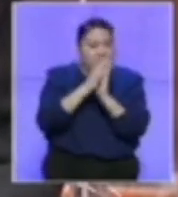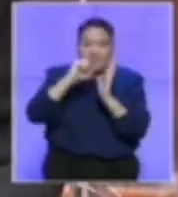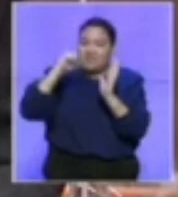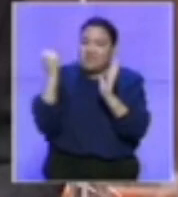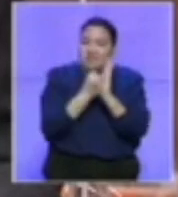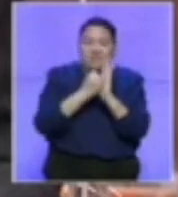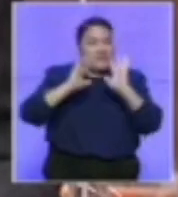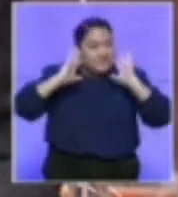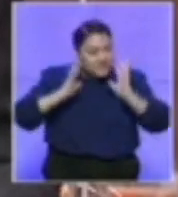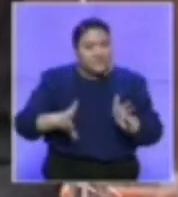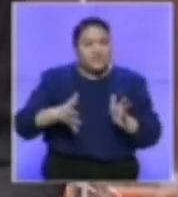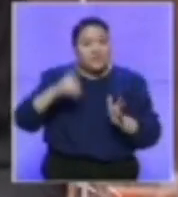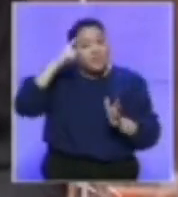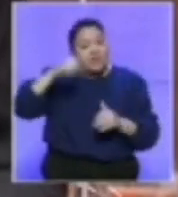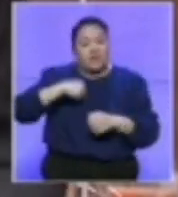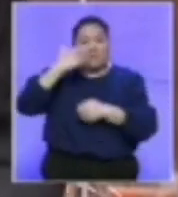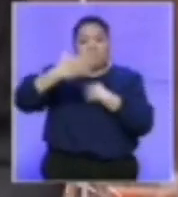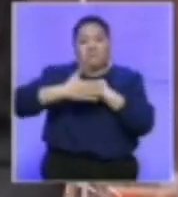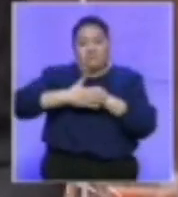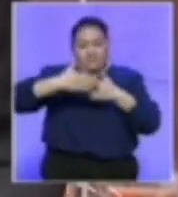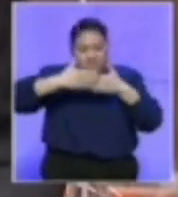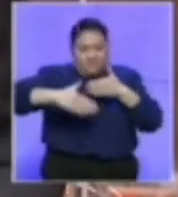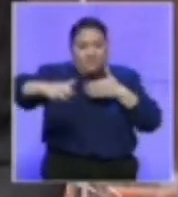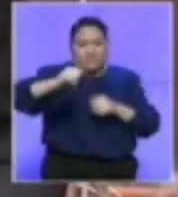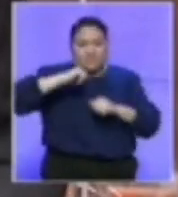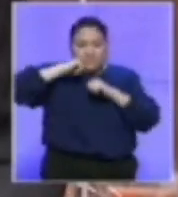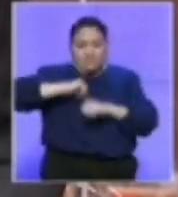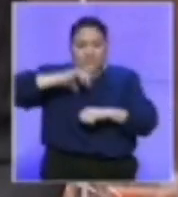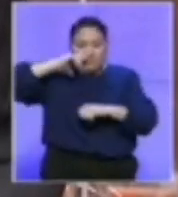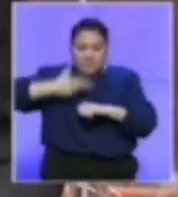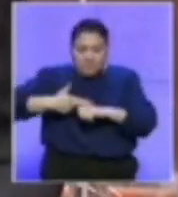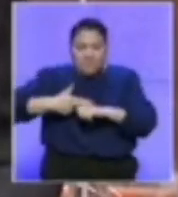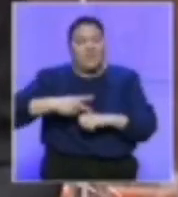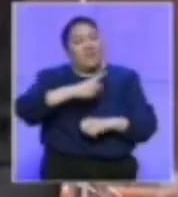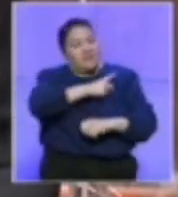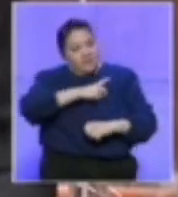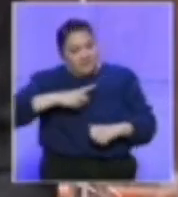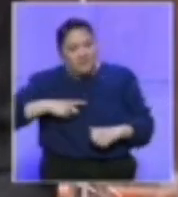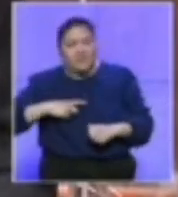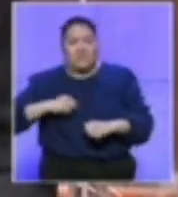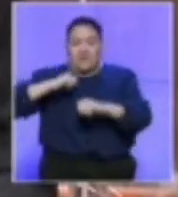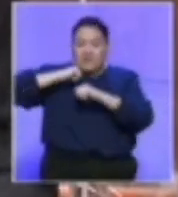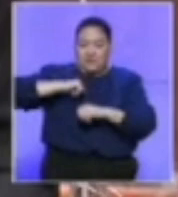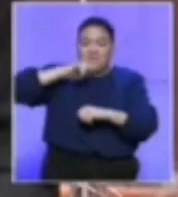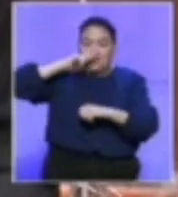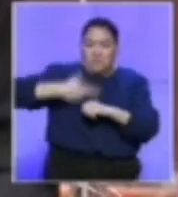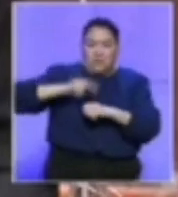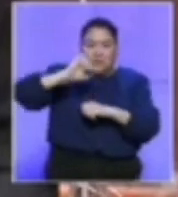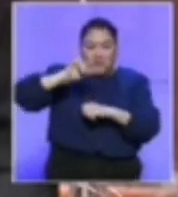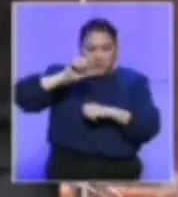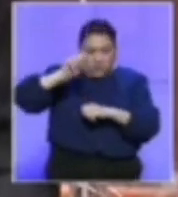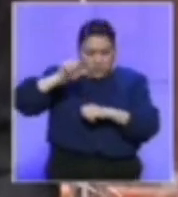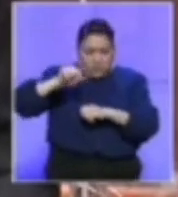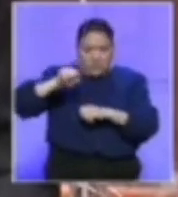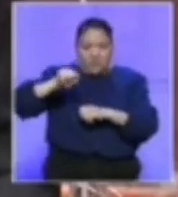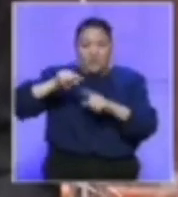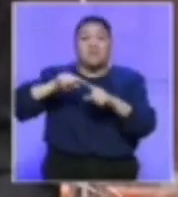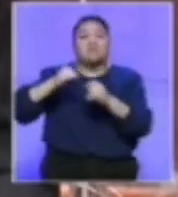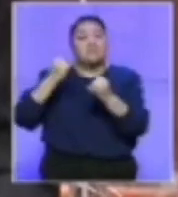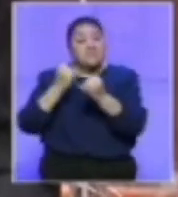para que en las próximas designaciones tanto la Secretaría Ejecutiva sea